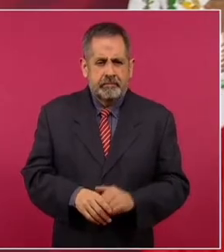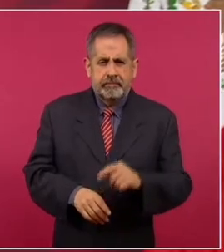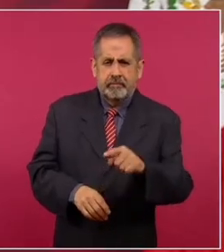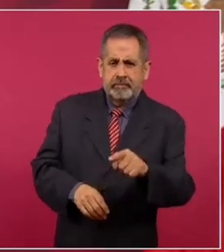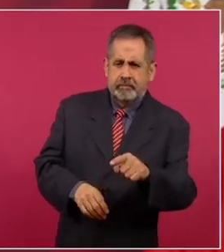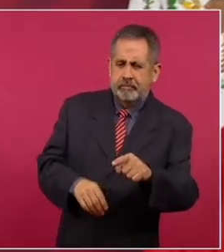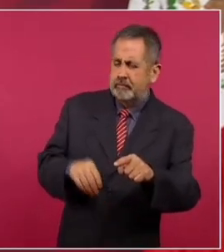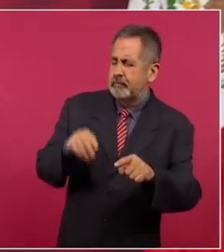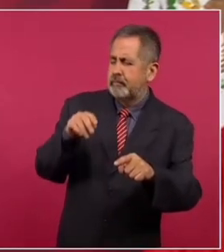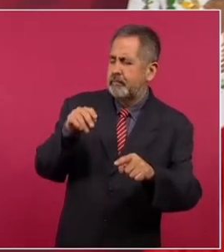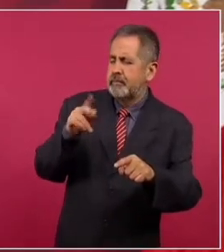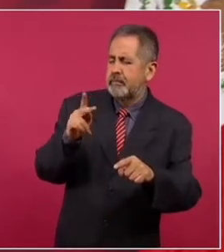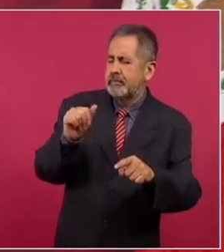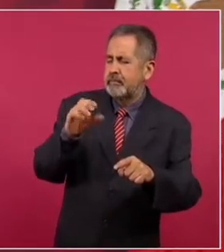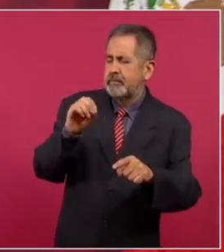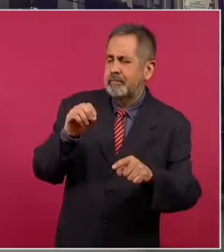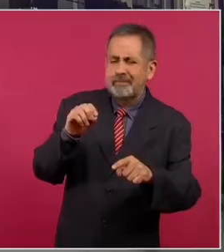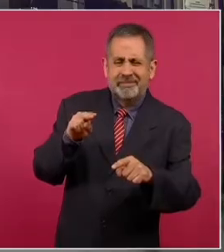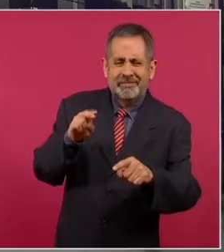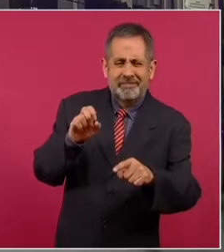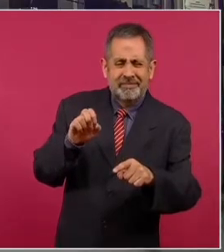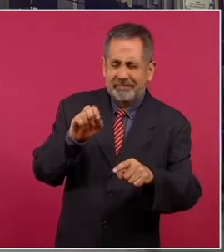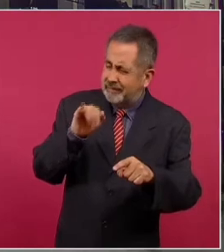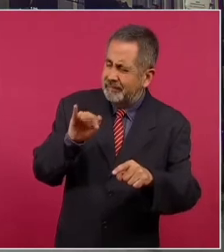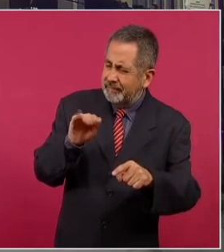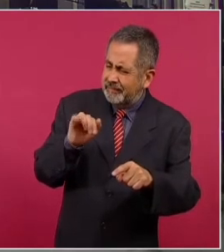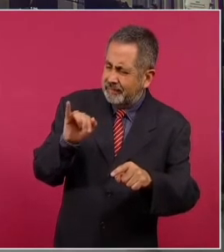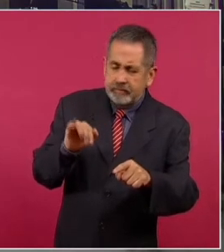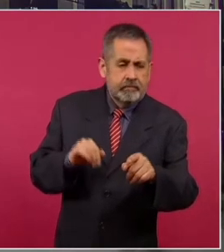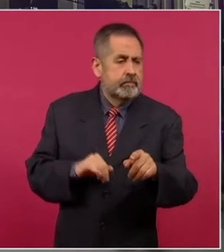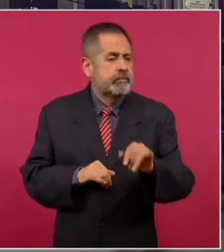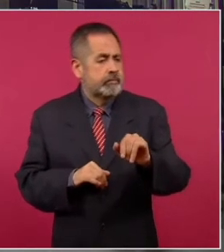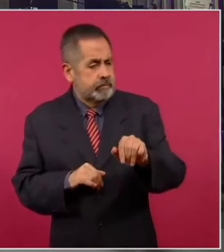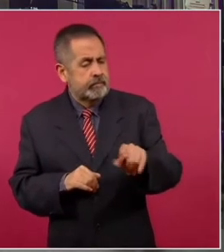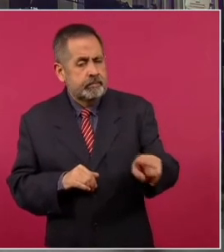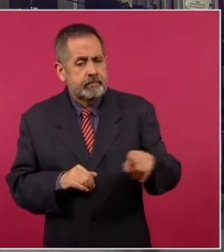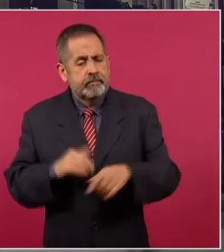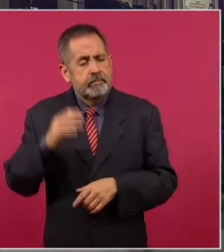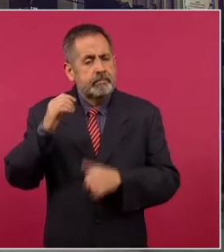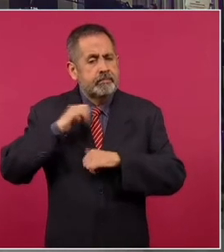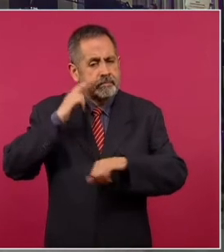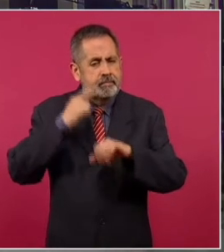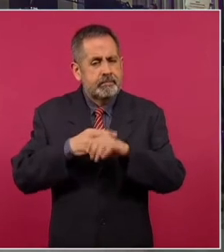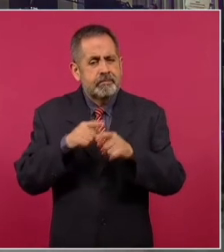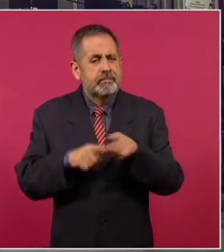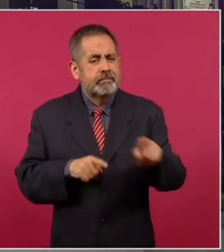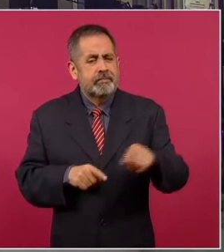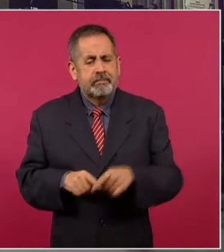el Banco NIFEL. Sí, que encabeza el